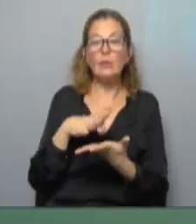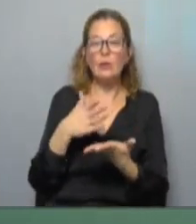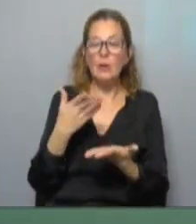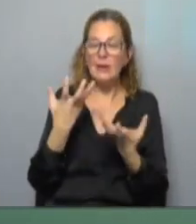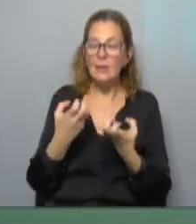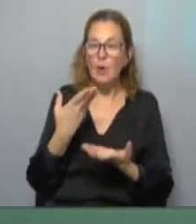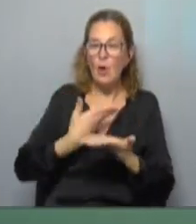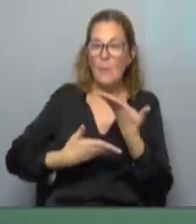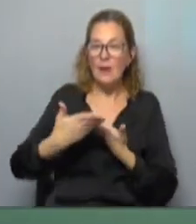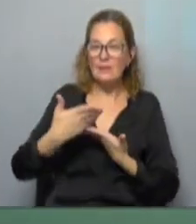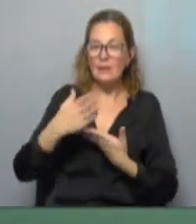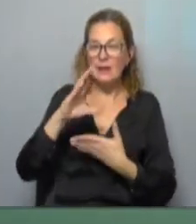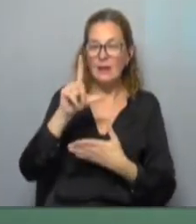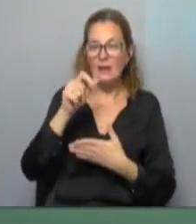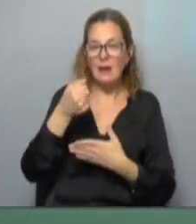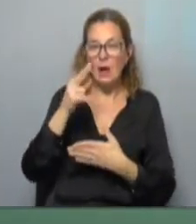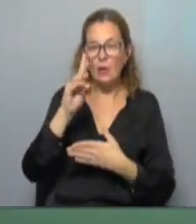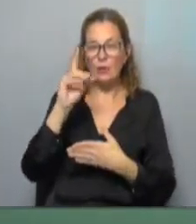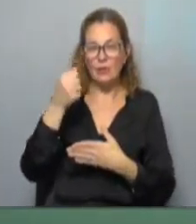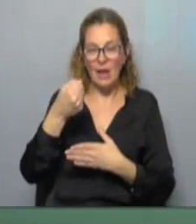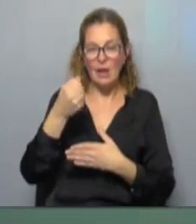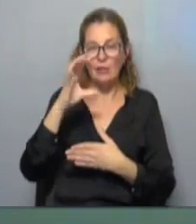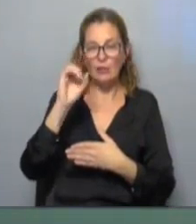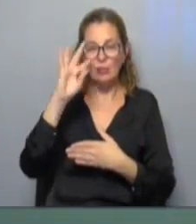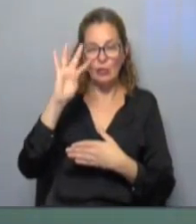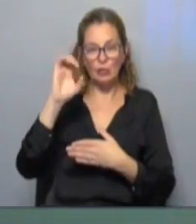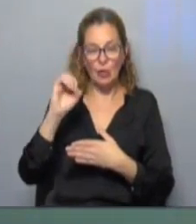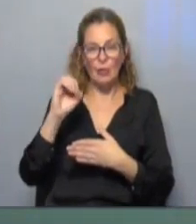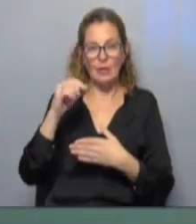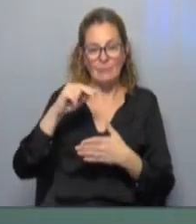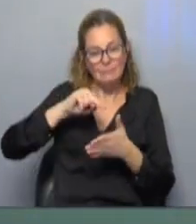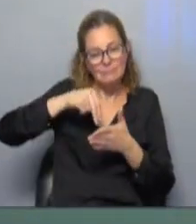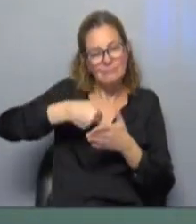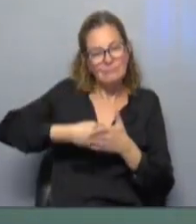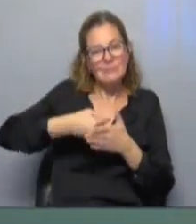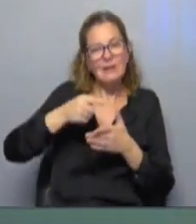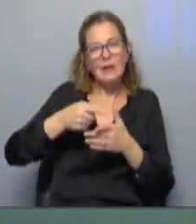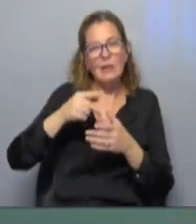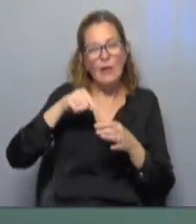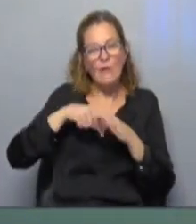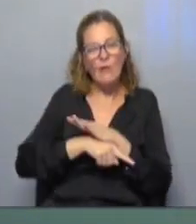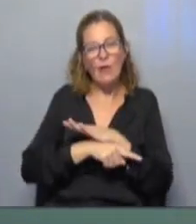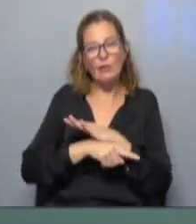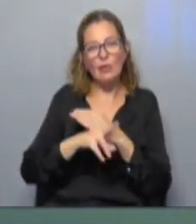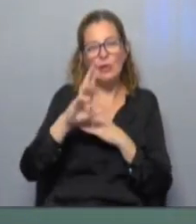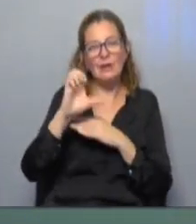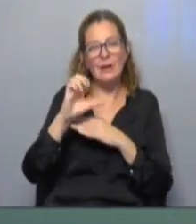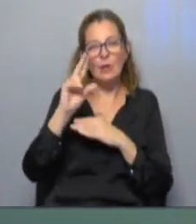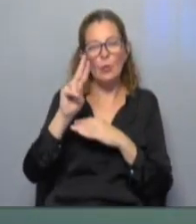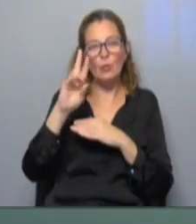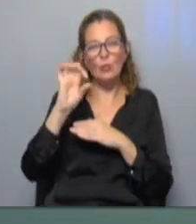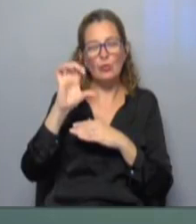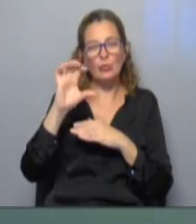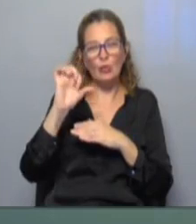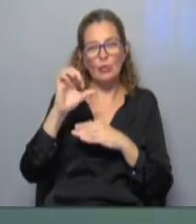compartir con ustedes el caso de Claudia Soto que tuvo mesizas por fecundación in vitro a través del Fondo Nacional de Recursos y también